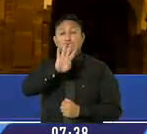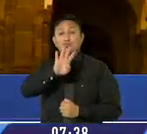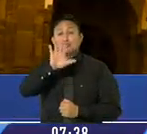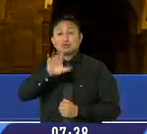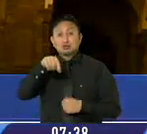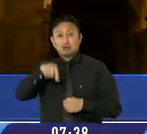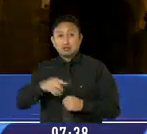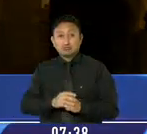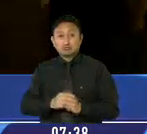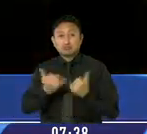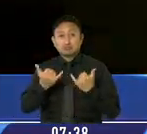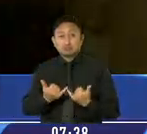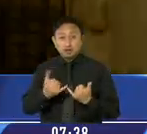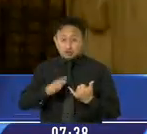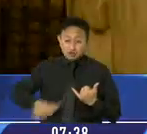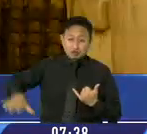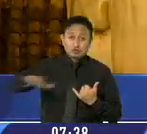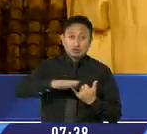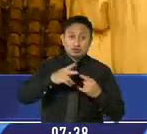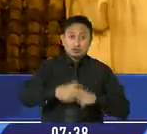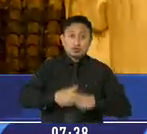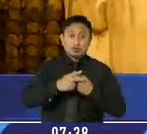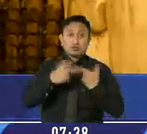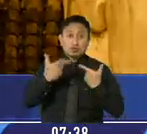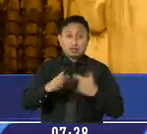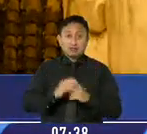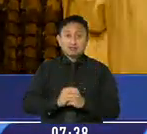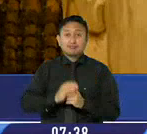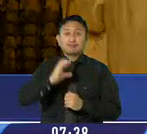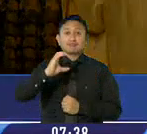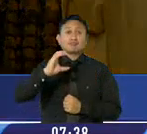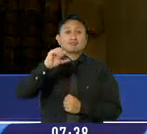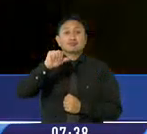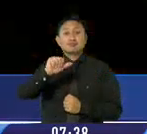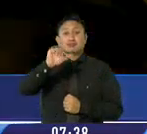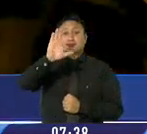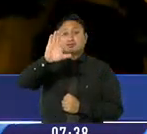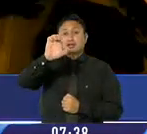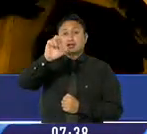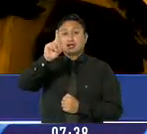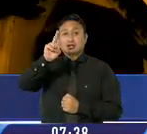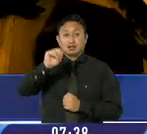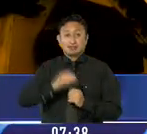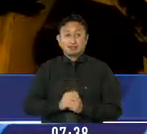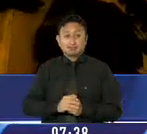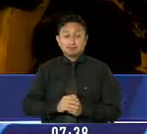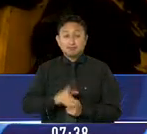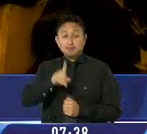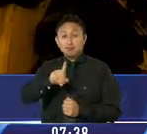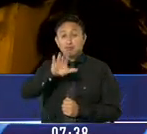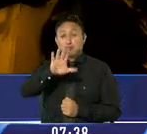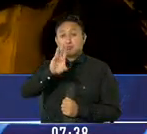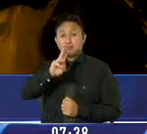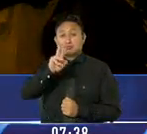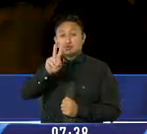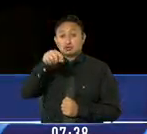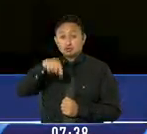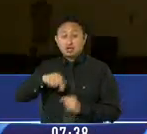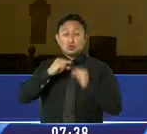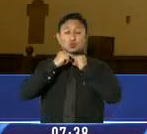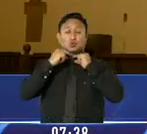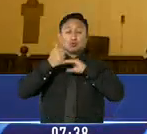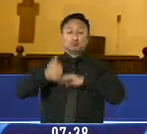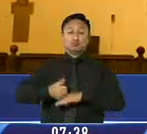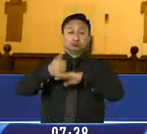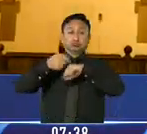comienza la distribución de la urbe tomando el nombre de catedral. Y para mil quinientos sesenta y dos, con la llegada del obispo Garci Díaz Arias, el